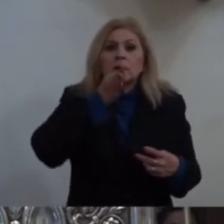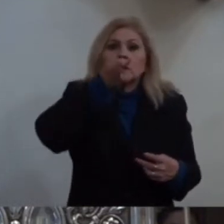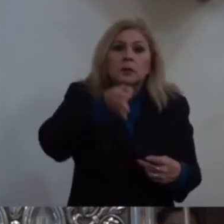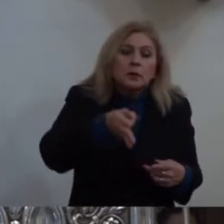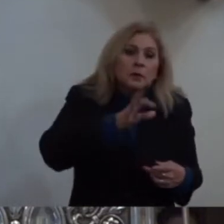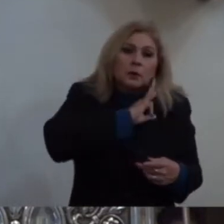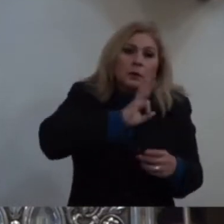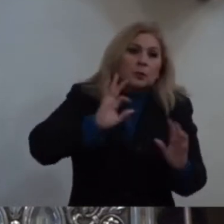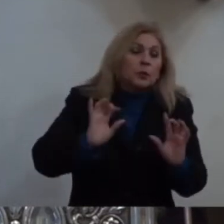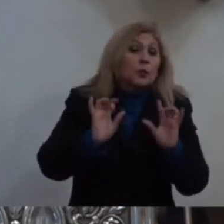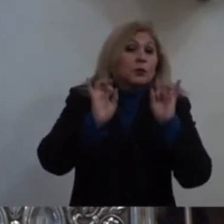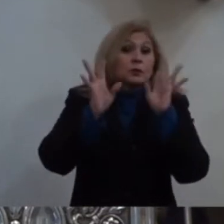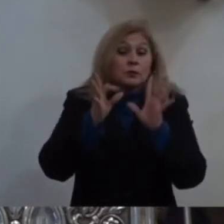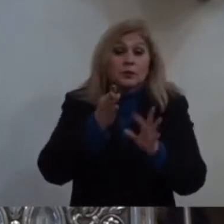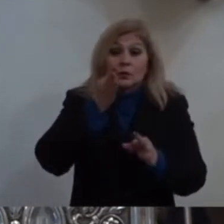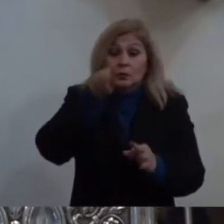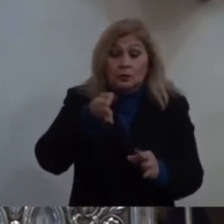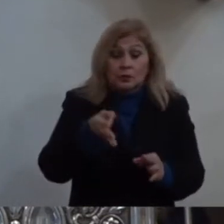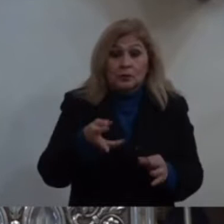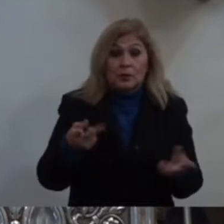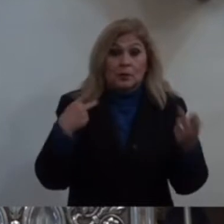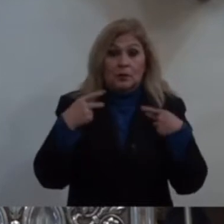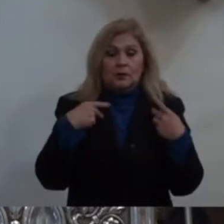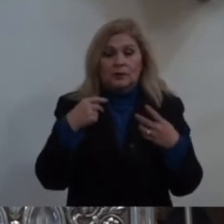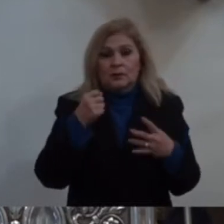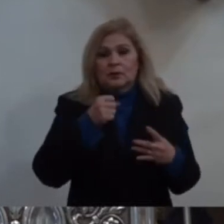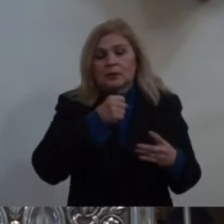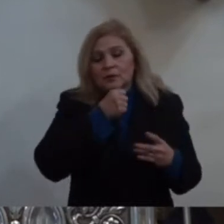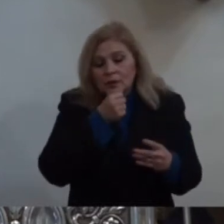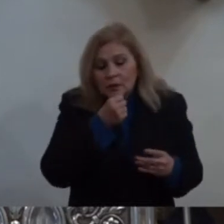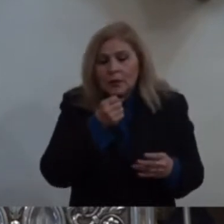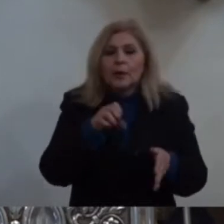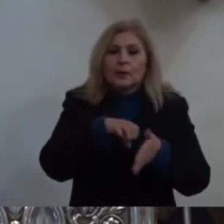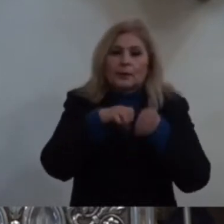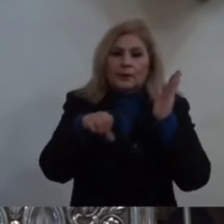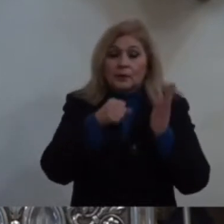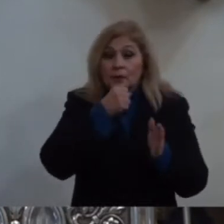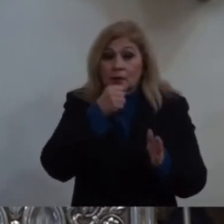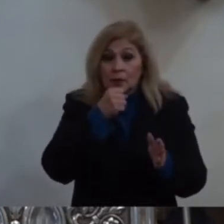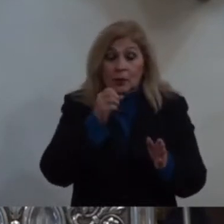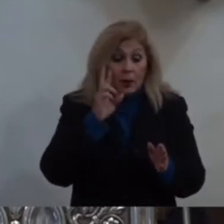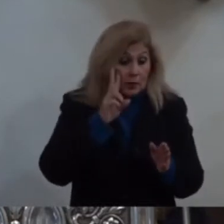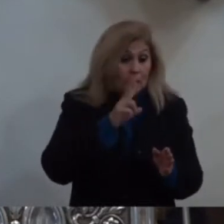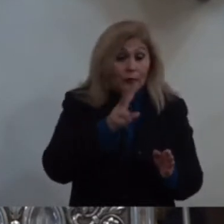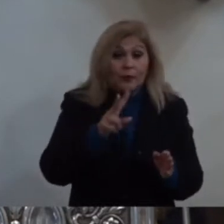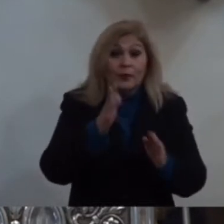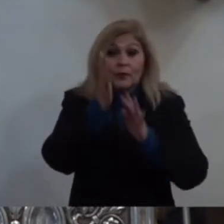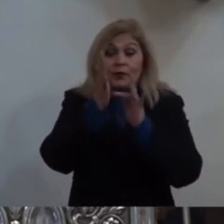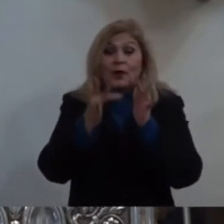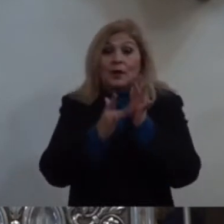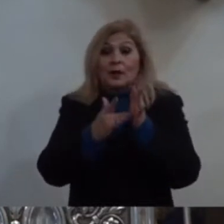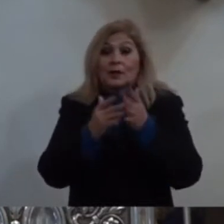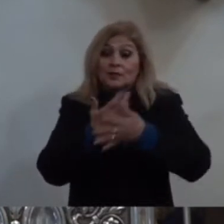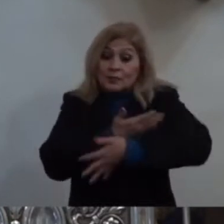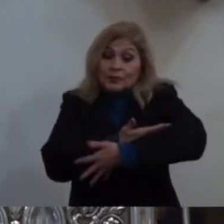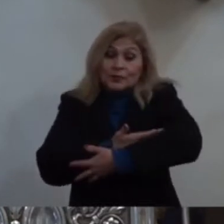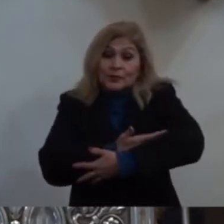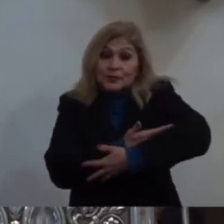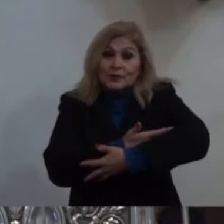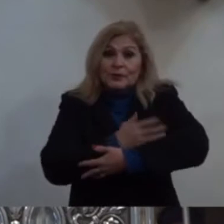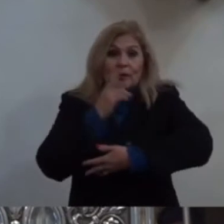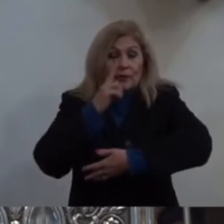Los ancianos Simeón y Ana Cuando miraron al niño Tuvieron una